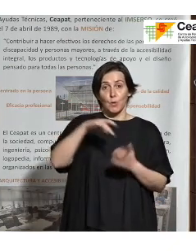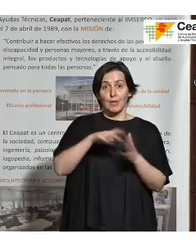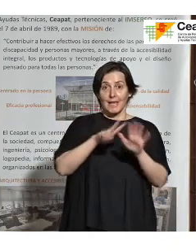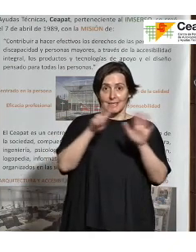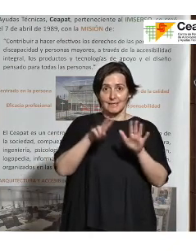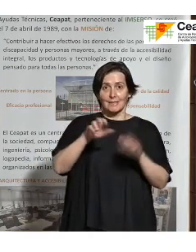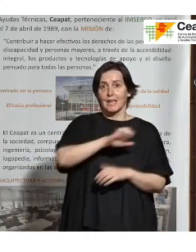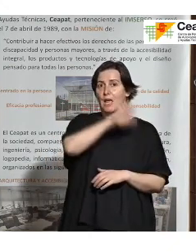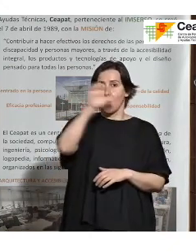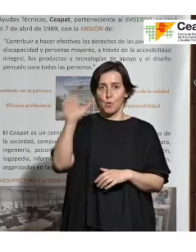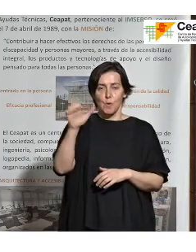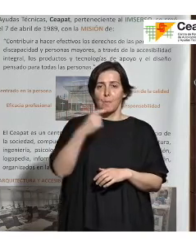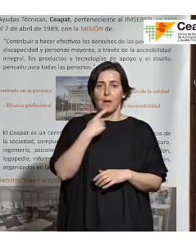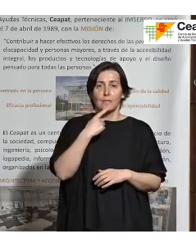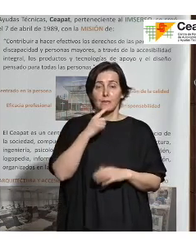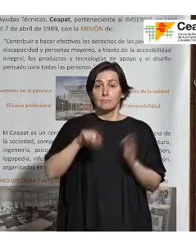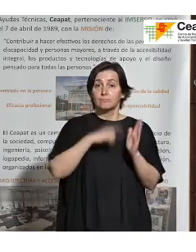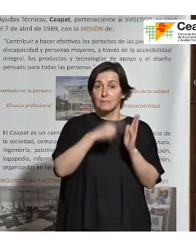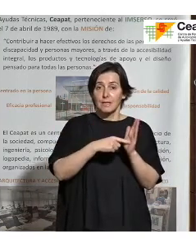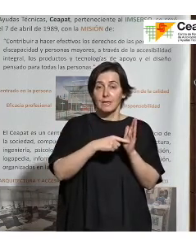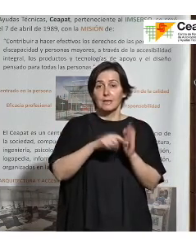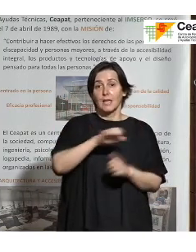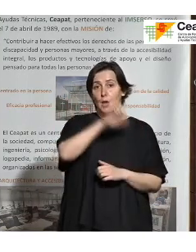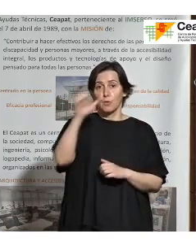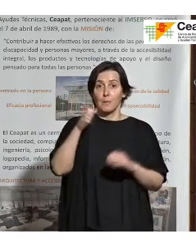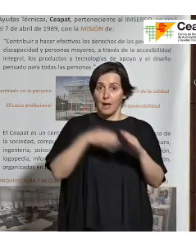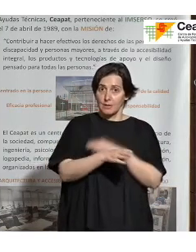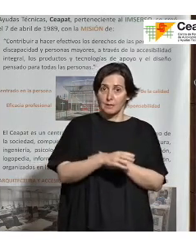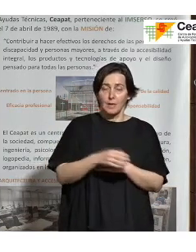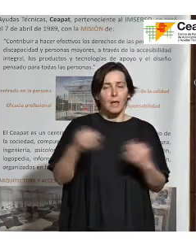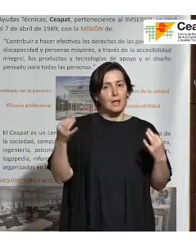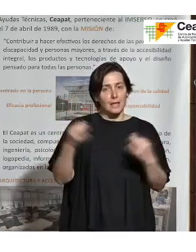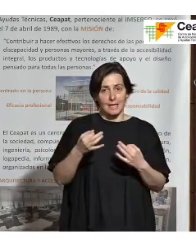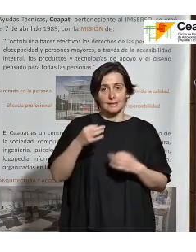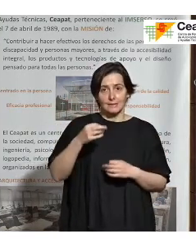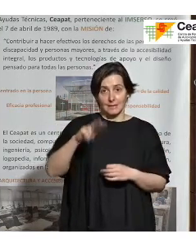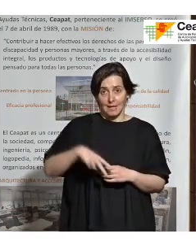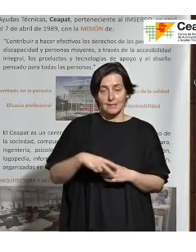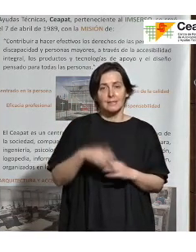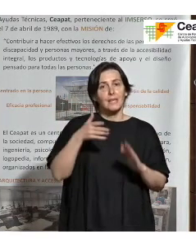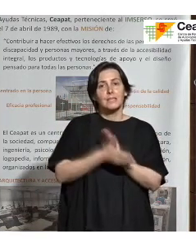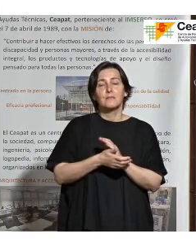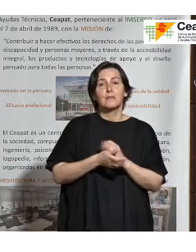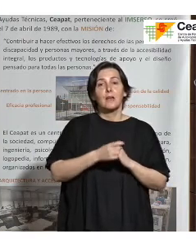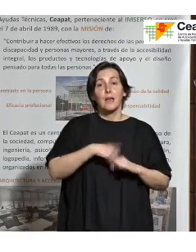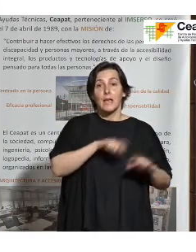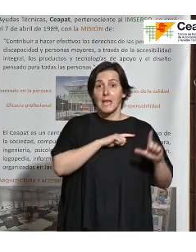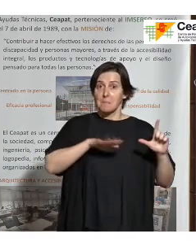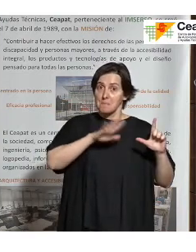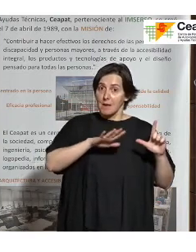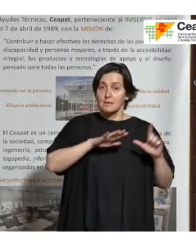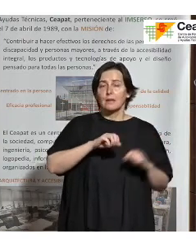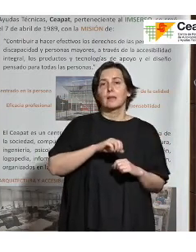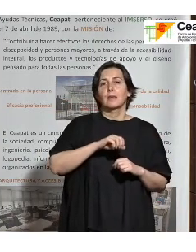dice la Ley Europea de Accesibilidad lo es, significa que España tiene, y todos los países